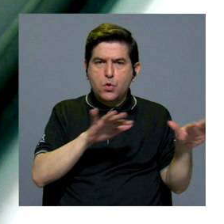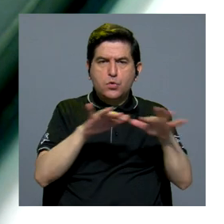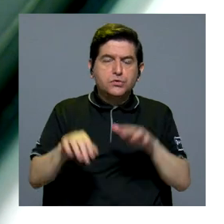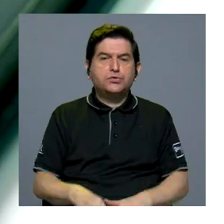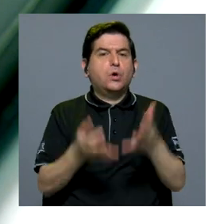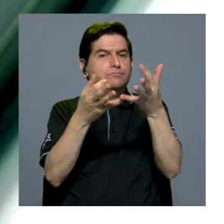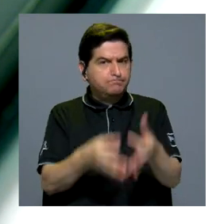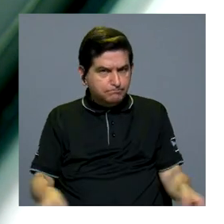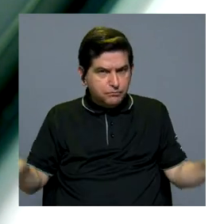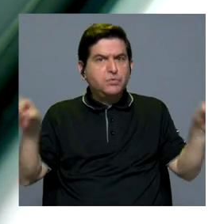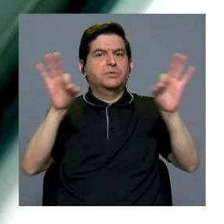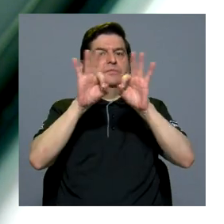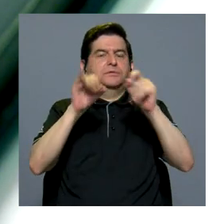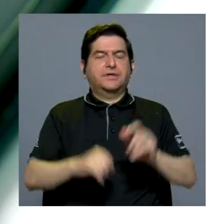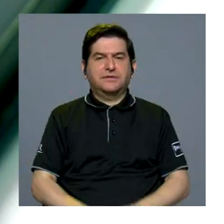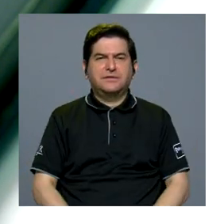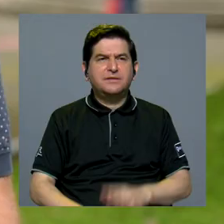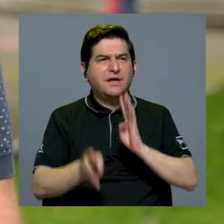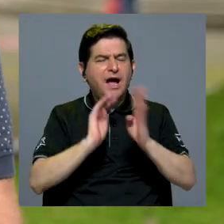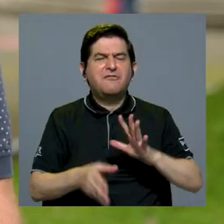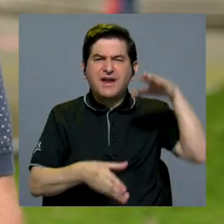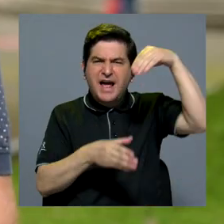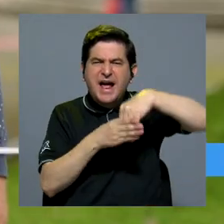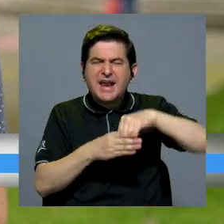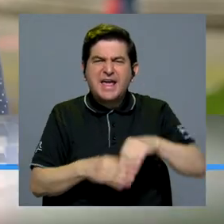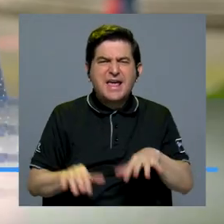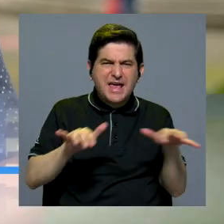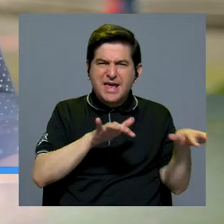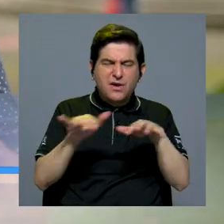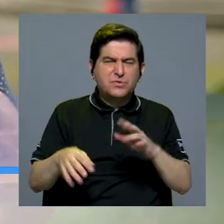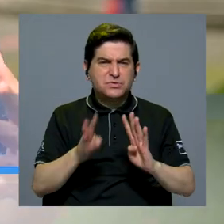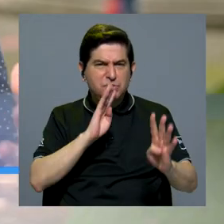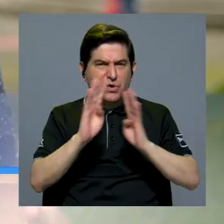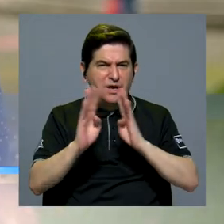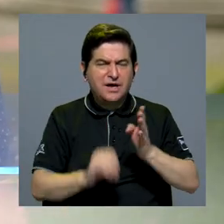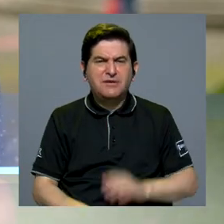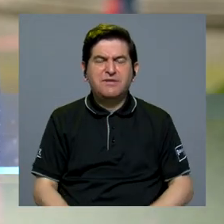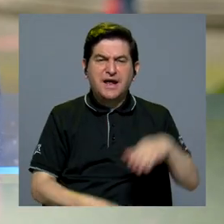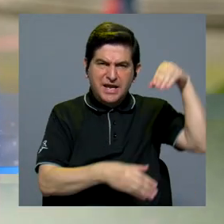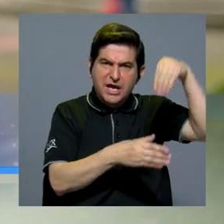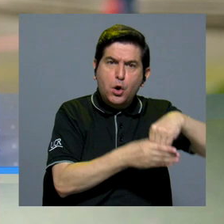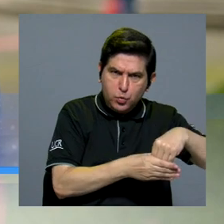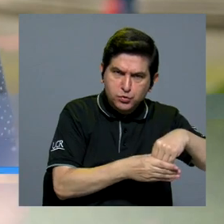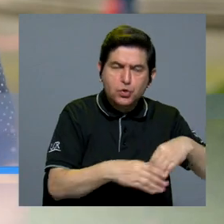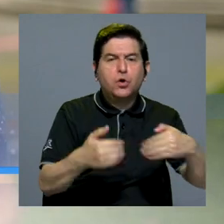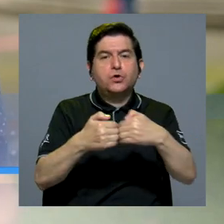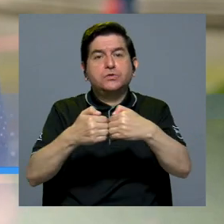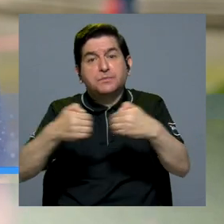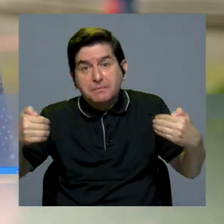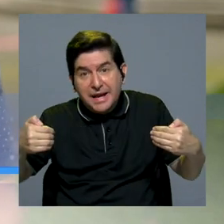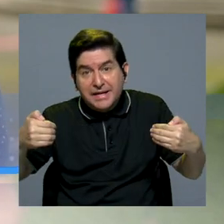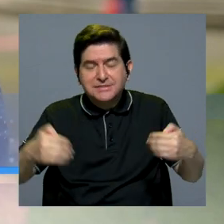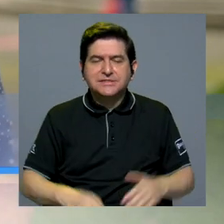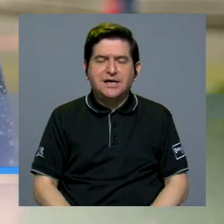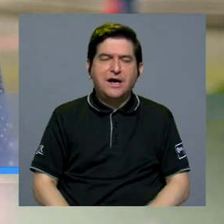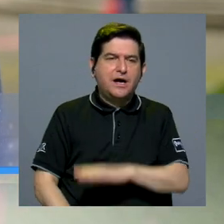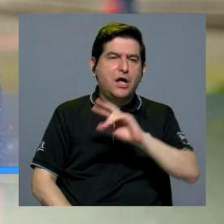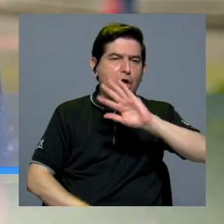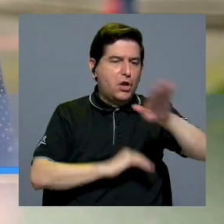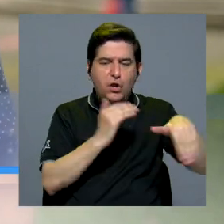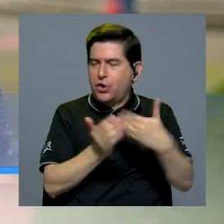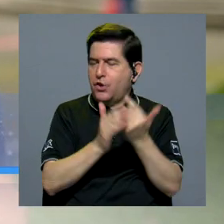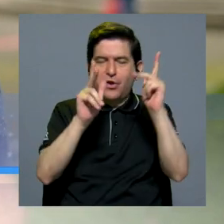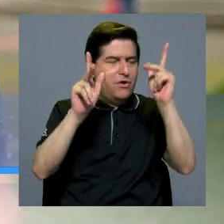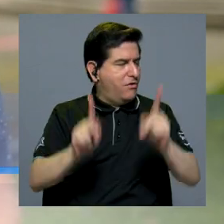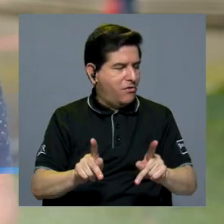volviera trascendental. Cuando hablamos de inclusión digital es que estamos hablando de inclusión, estamos hablando de brecha, estamos hablando de que no todas las